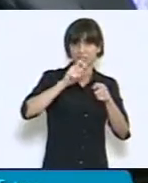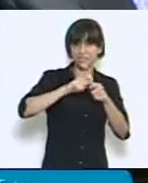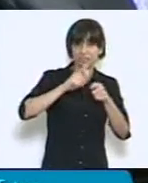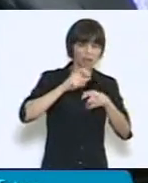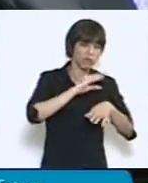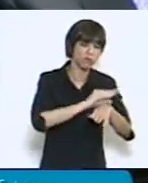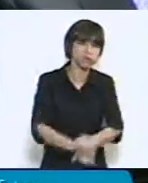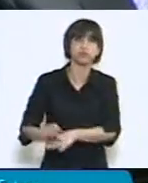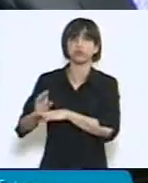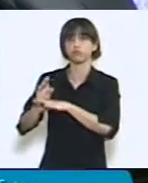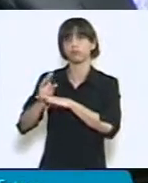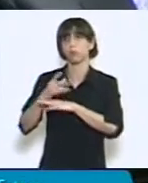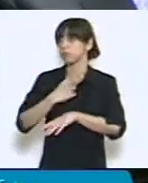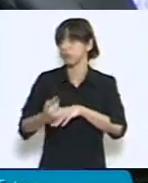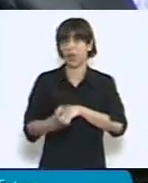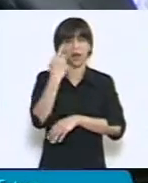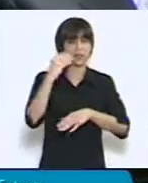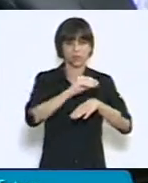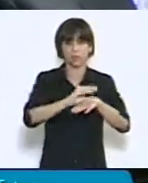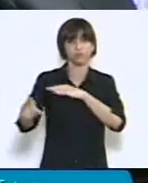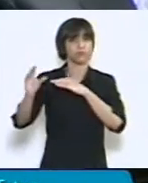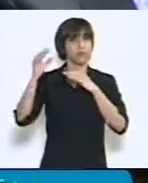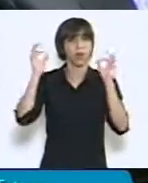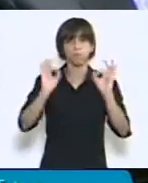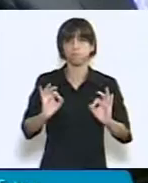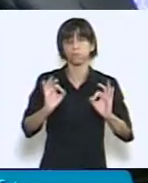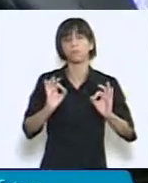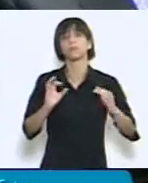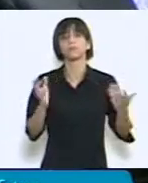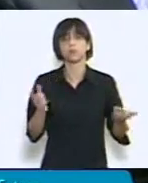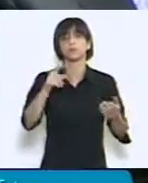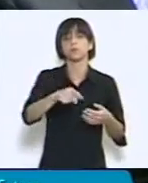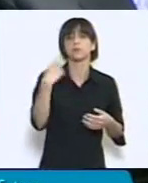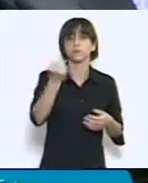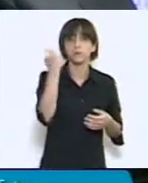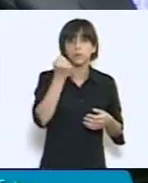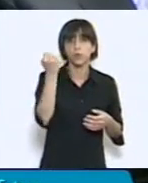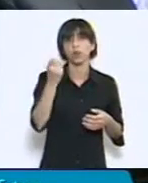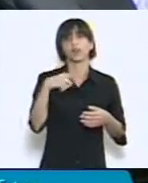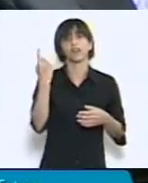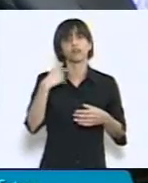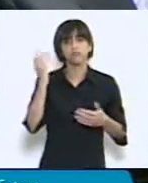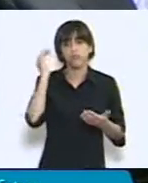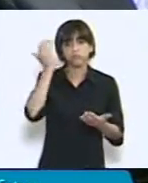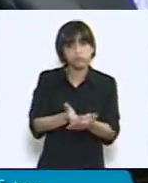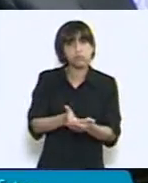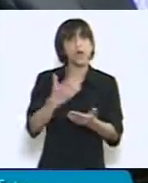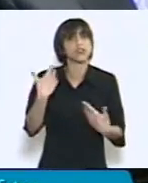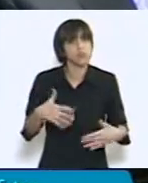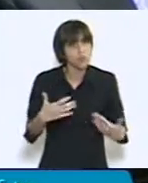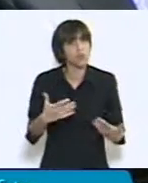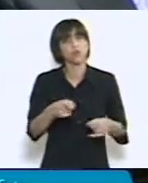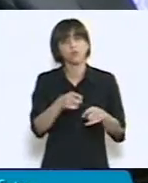Si abordamos la inclusión social, hay que remarcar que ha sido muy importante la inversión y su influencia